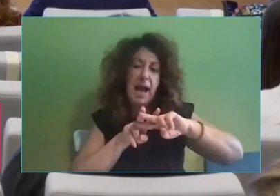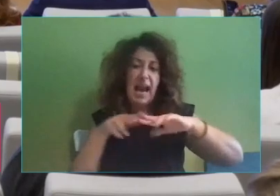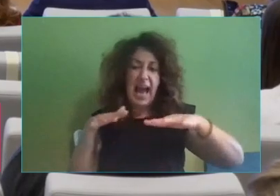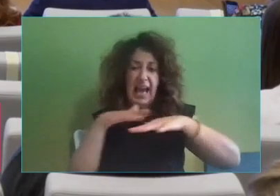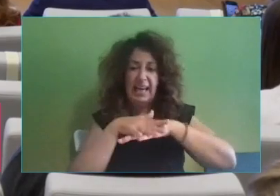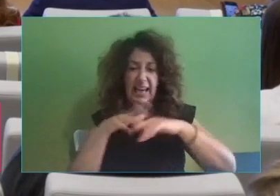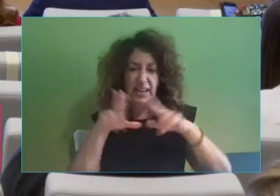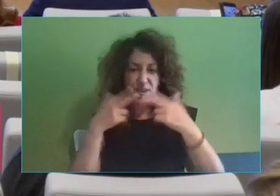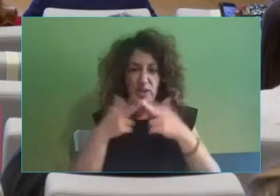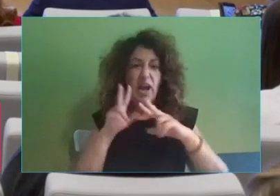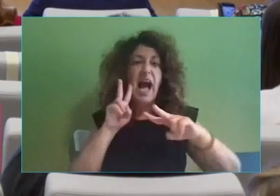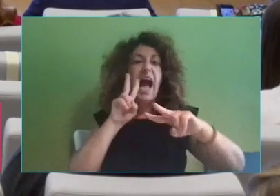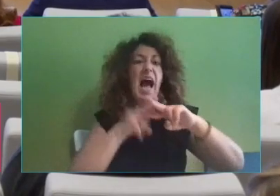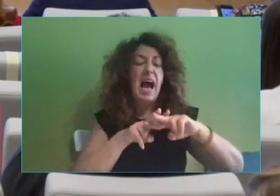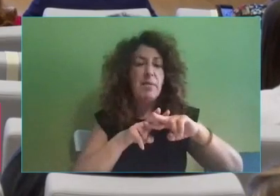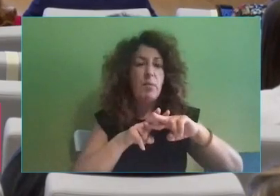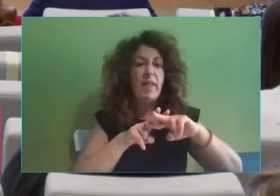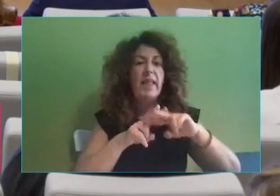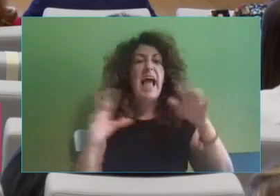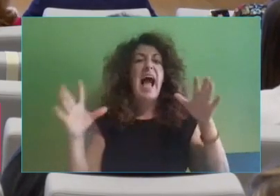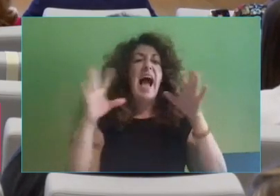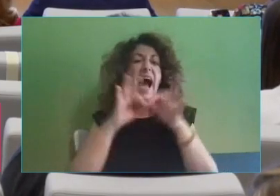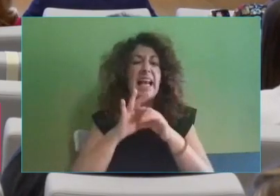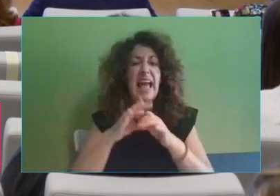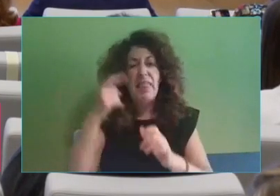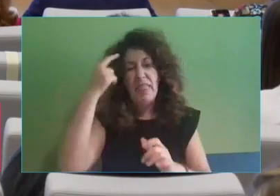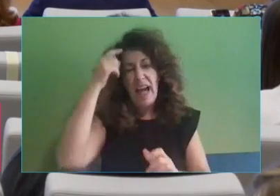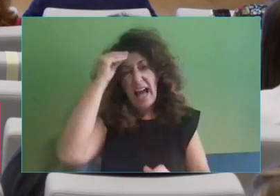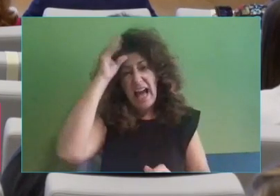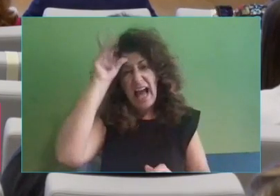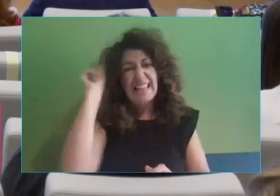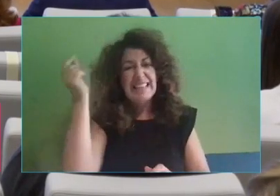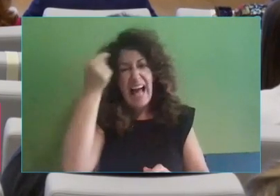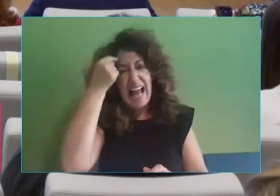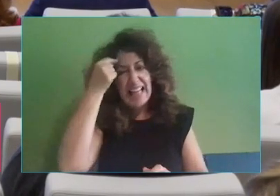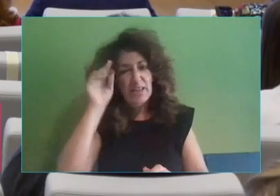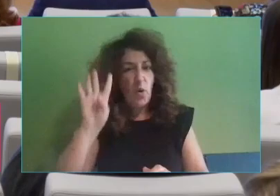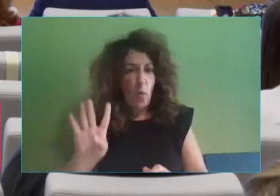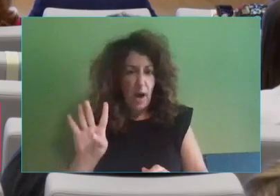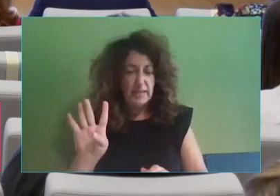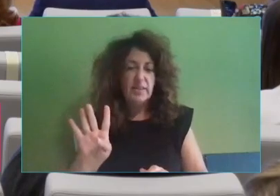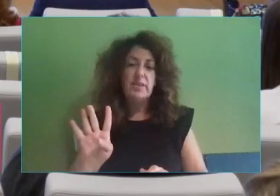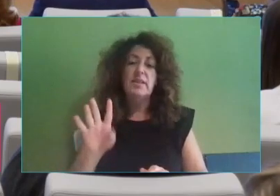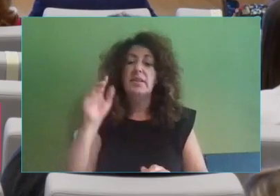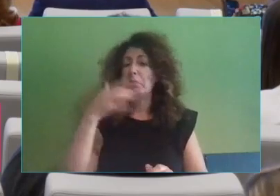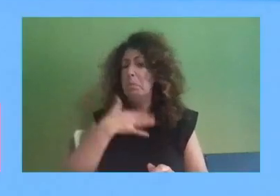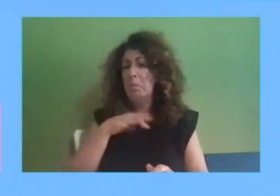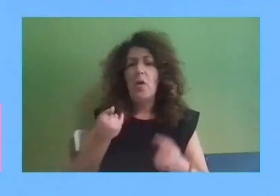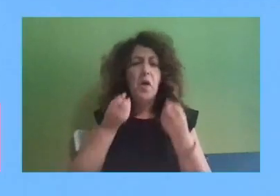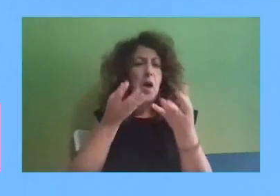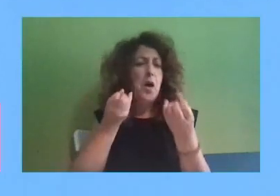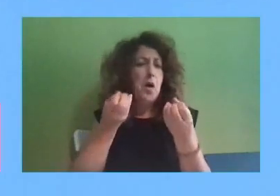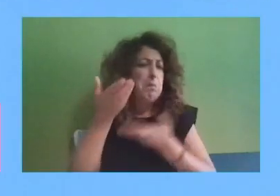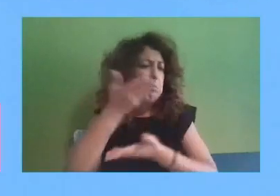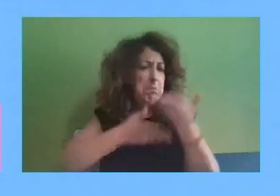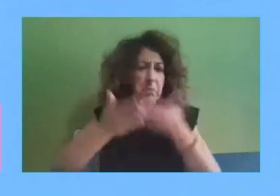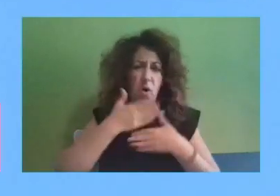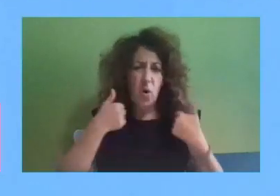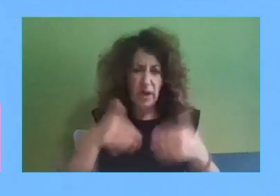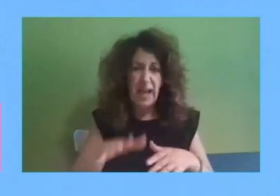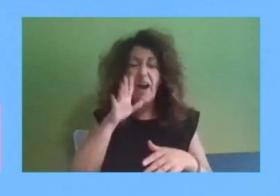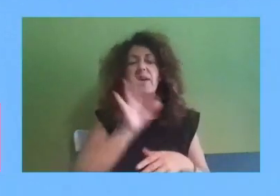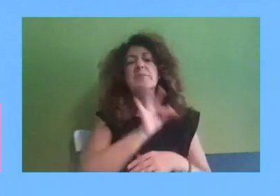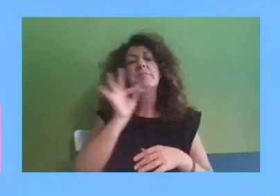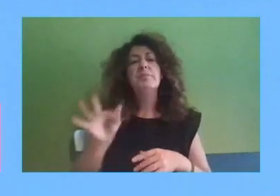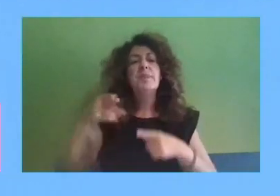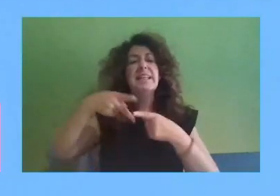AlmohadillaAlianzaCalento4. Podéis comentar todo lo que queréis sobre esta jornada que estamos viviendo hoy. Y vamos con el siguiente taller. En el próximo taller contamos con